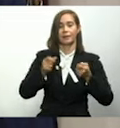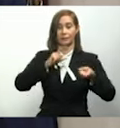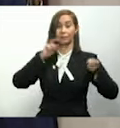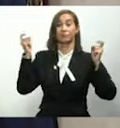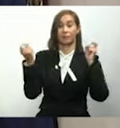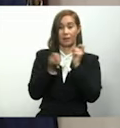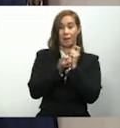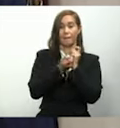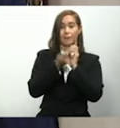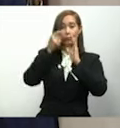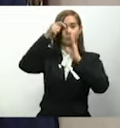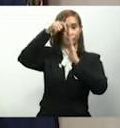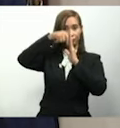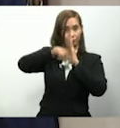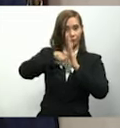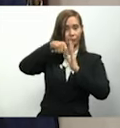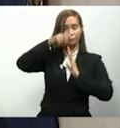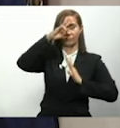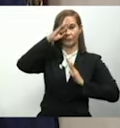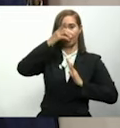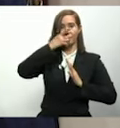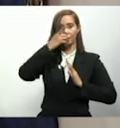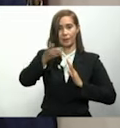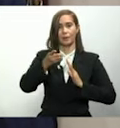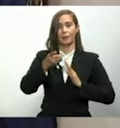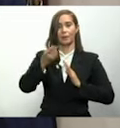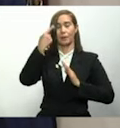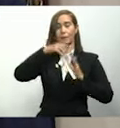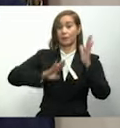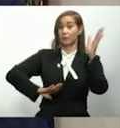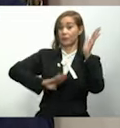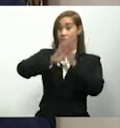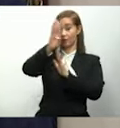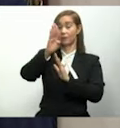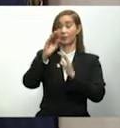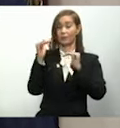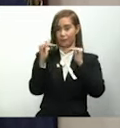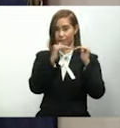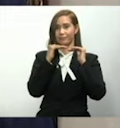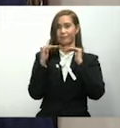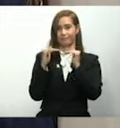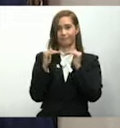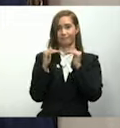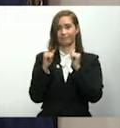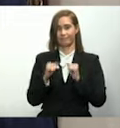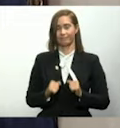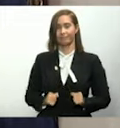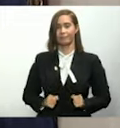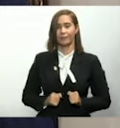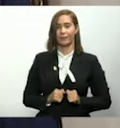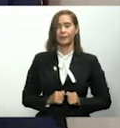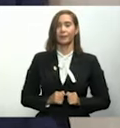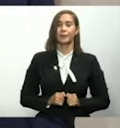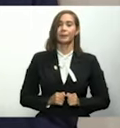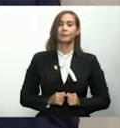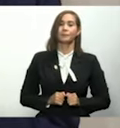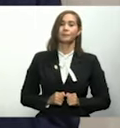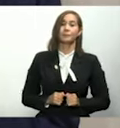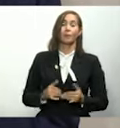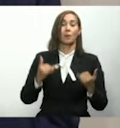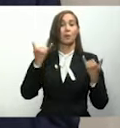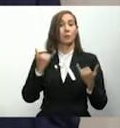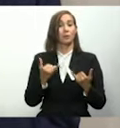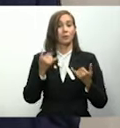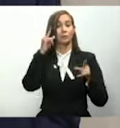cambios profundos en este país para un verdadero desarrollo sostenible. Y mientras hoy